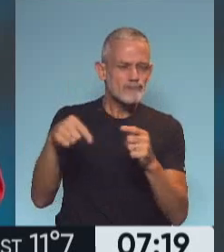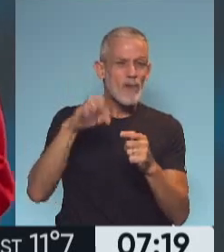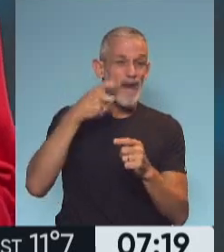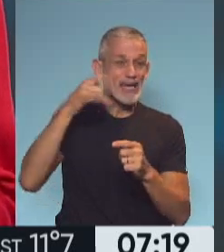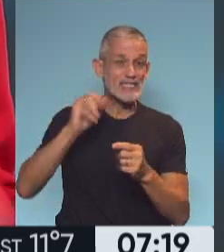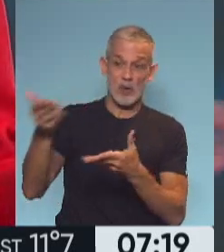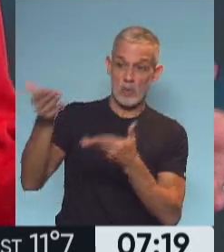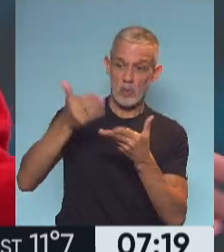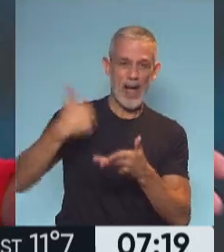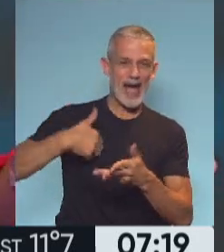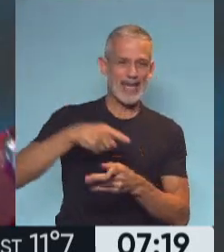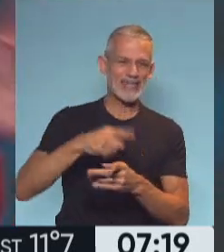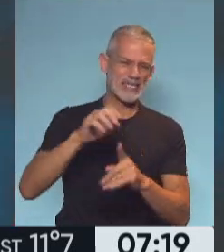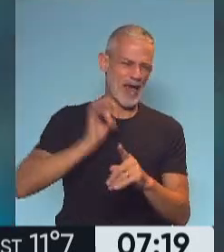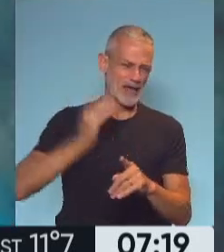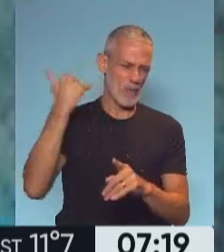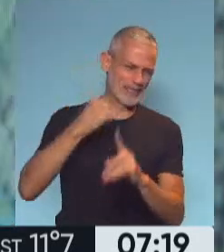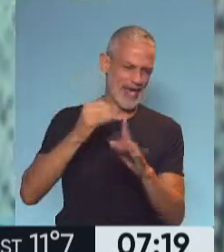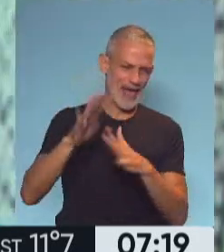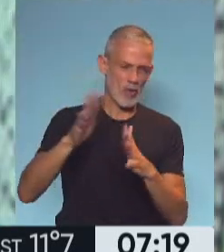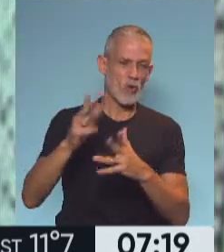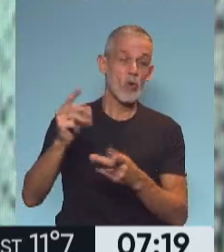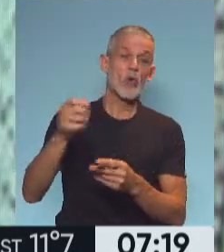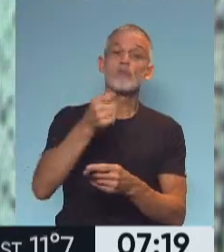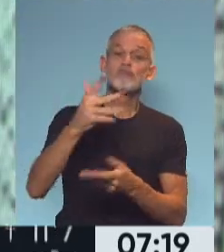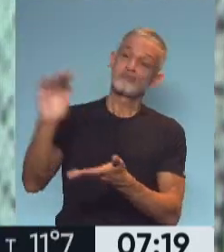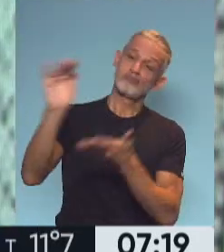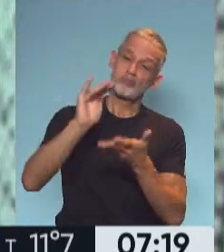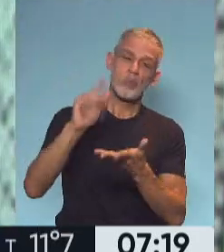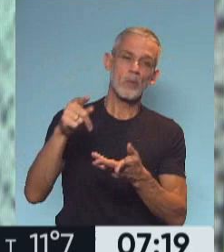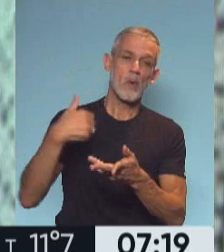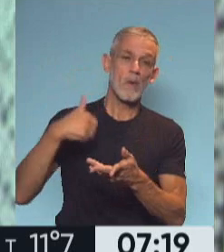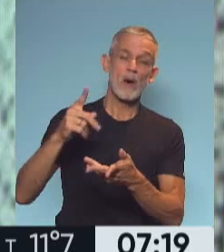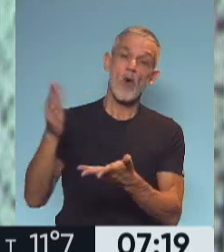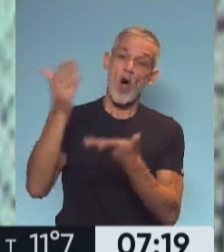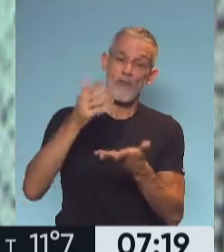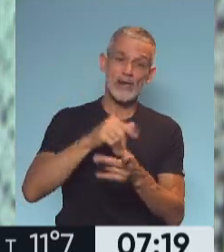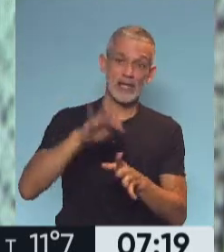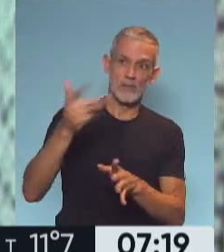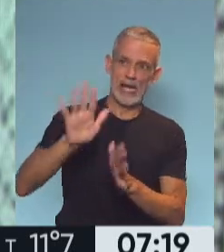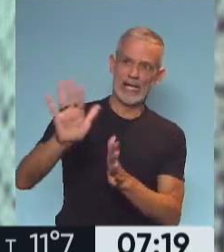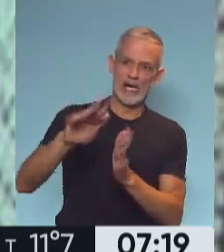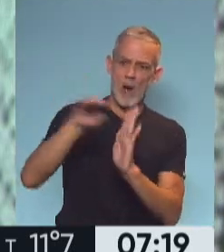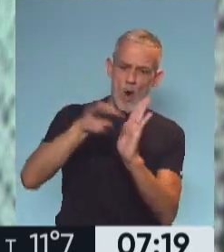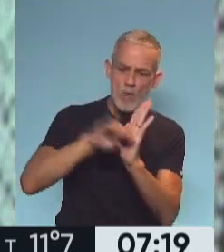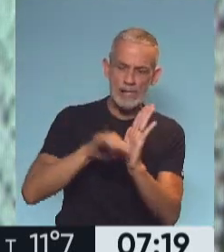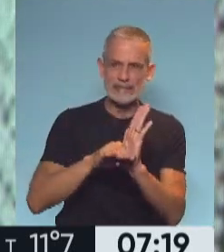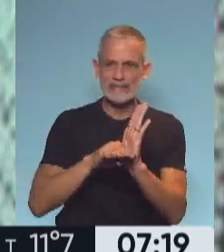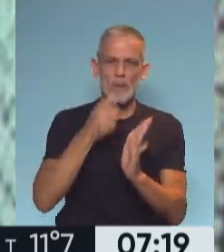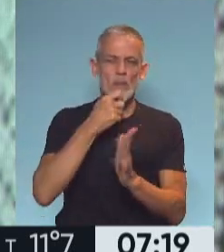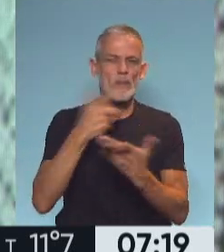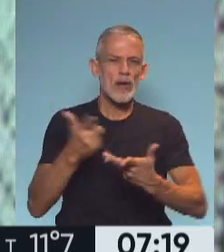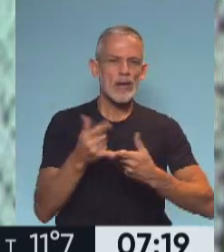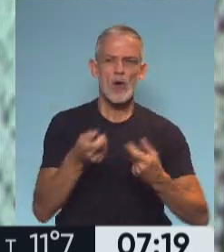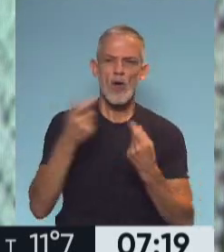ofrecido entregarle al país a mediados del año pasado determinada cantidad de vacunas, luego justamente aparecieron los condicionamientos, entre ellos, por ejemplo,